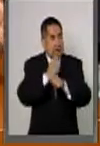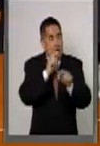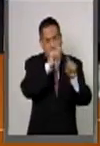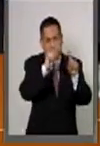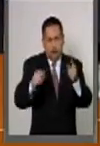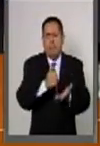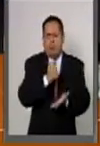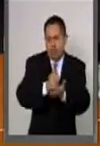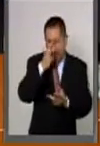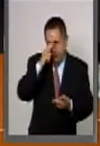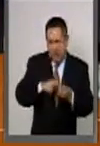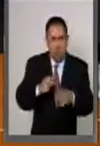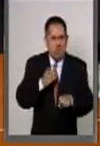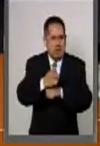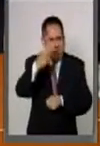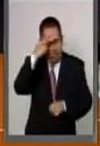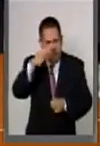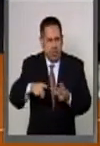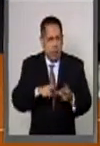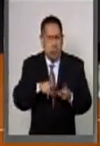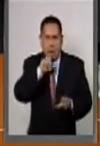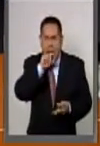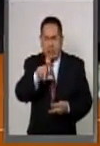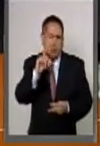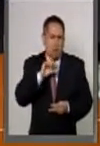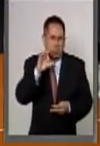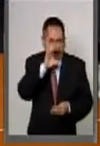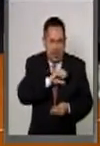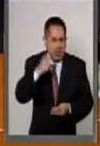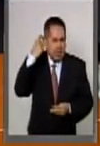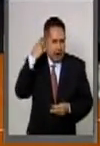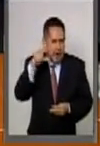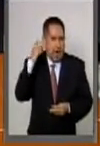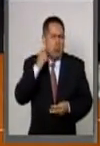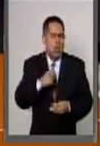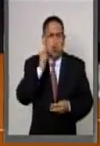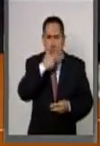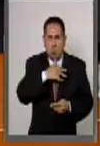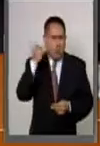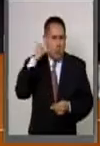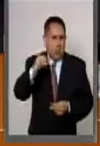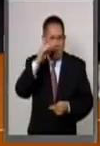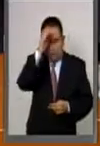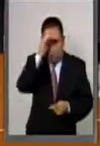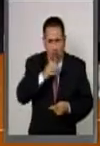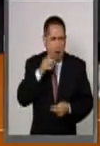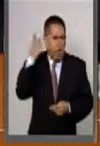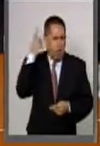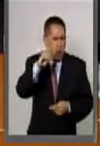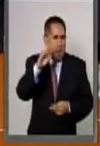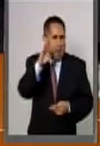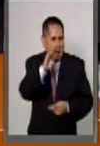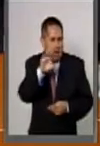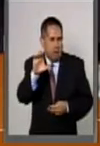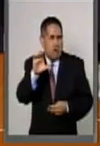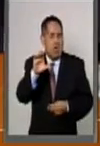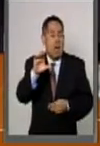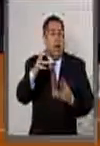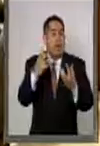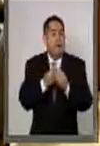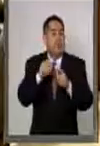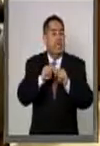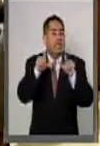Ciudad de México, Estado de México, Jalisco, Aguascalientes, Querétaro, Chihuahua, Yucatán, Coahuila, Durango, Baja California y